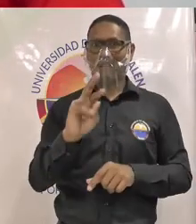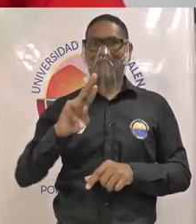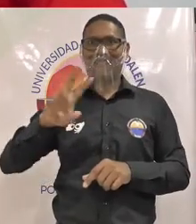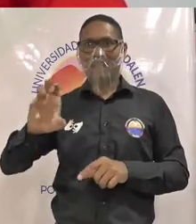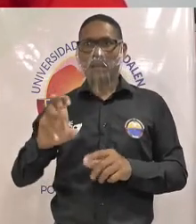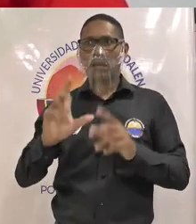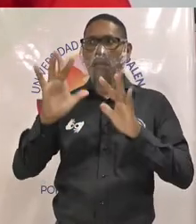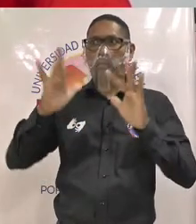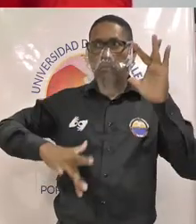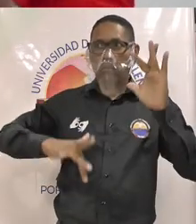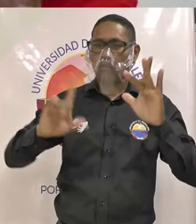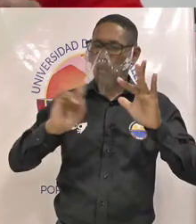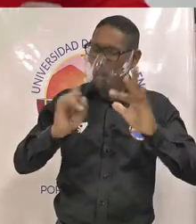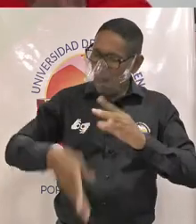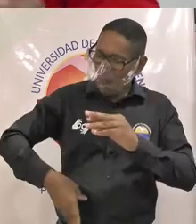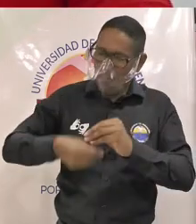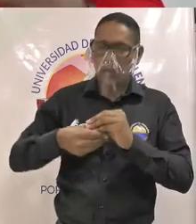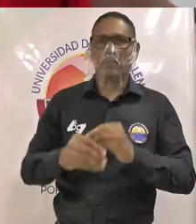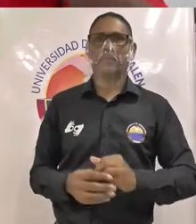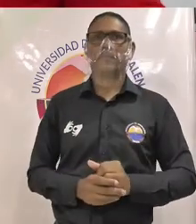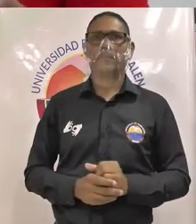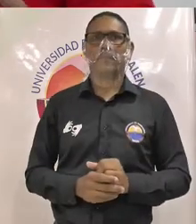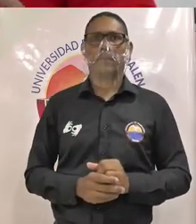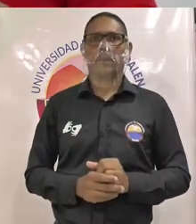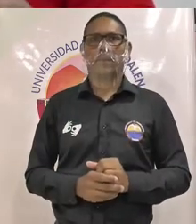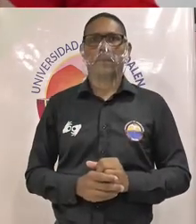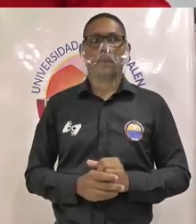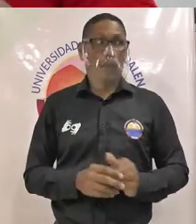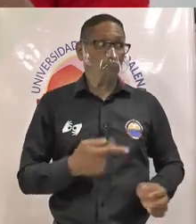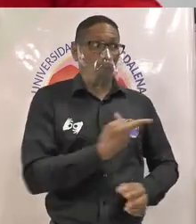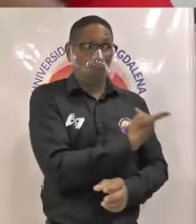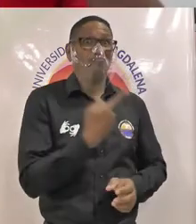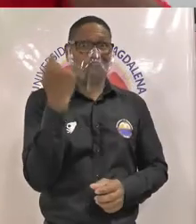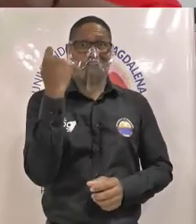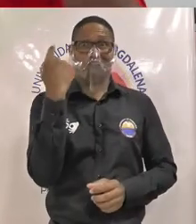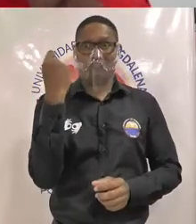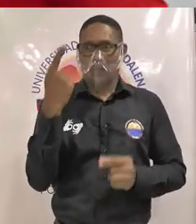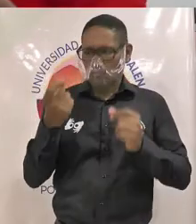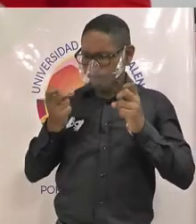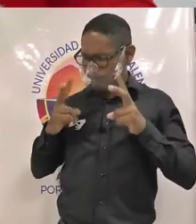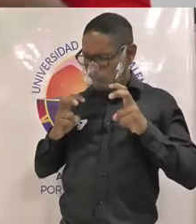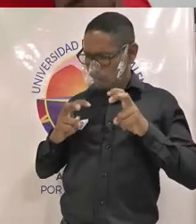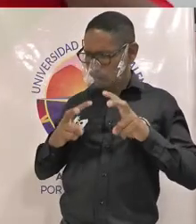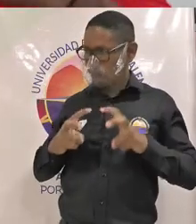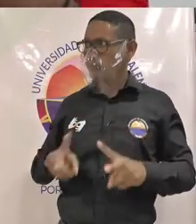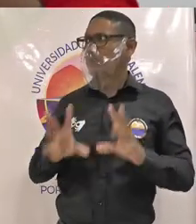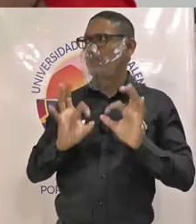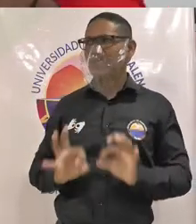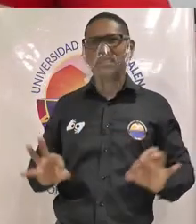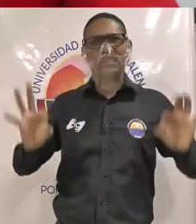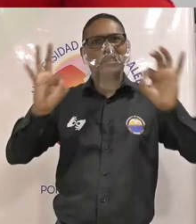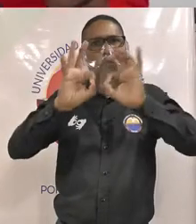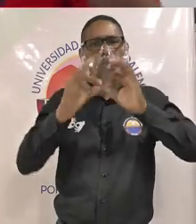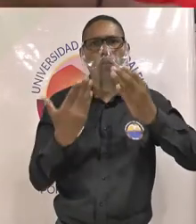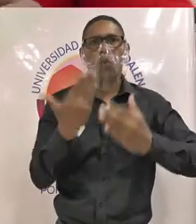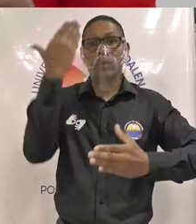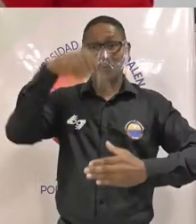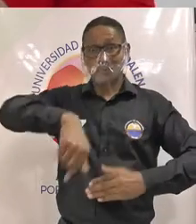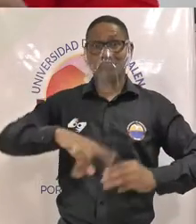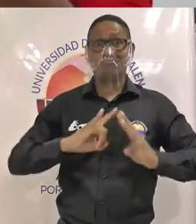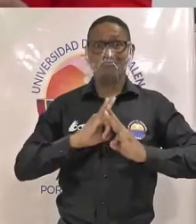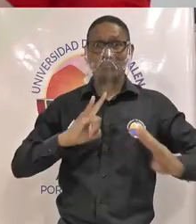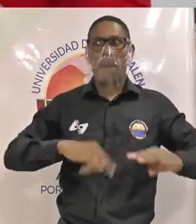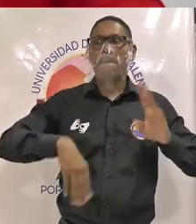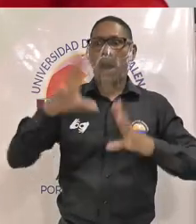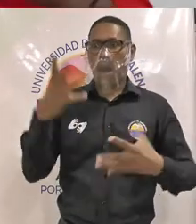caiga así mismo nosotros entendemos que la investigación es un eje fundamental en la Universidad del Magdalena y sobre todo en el